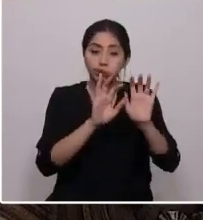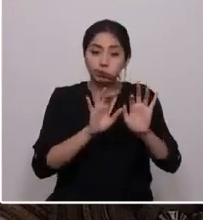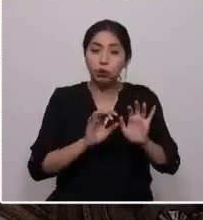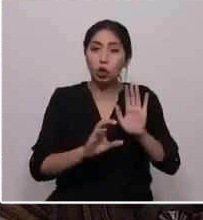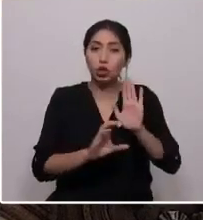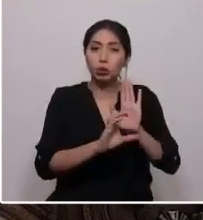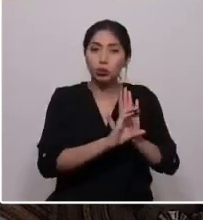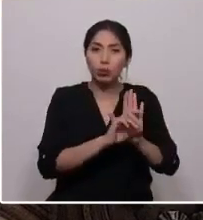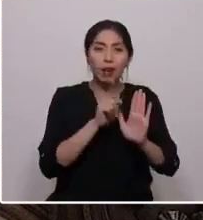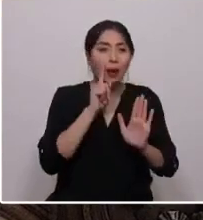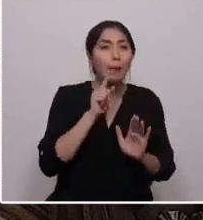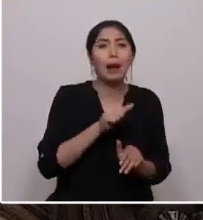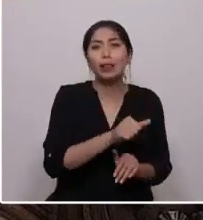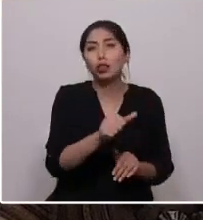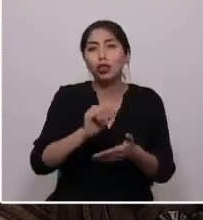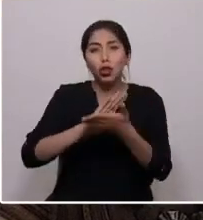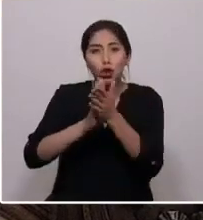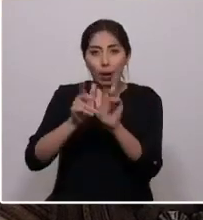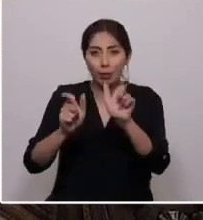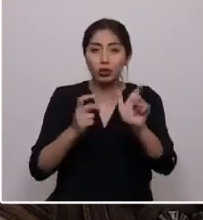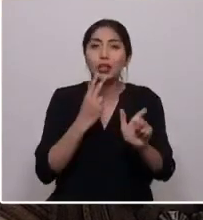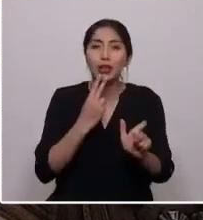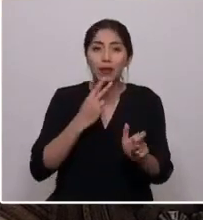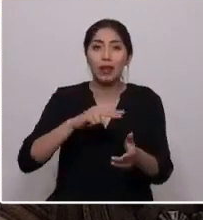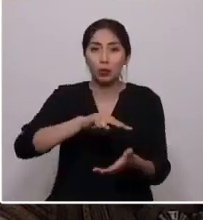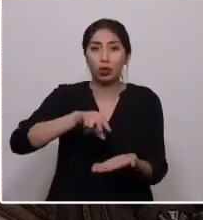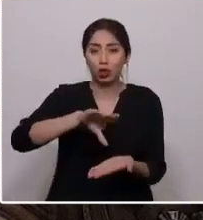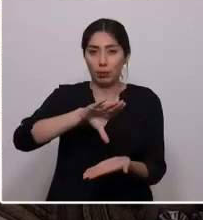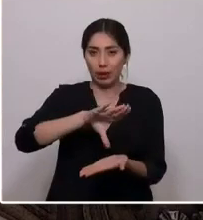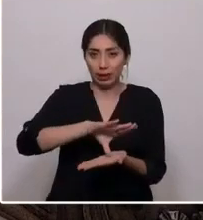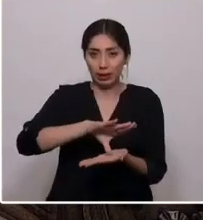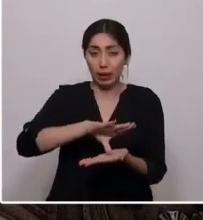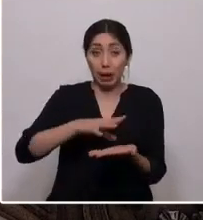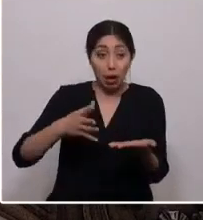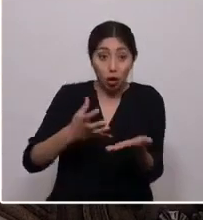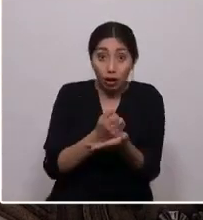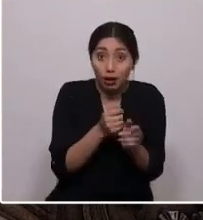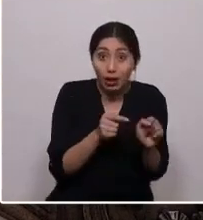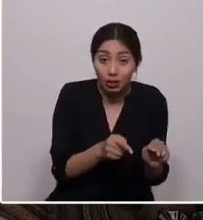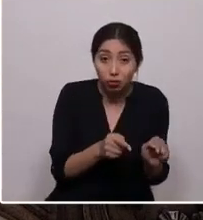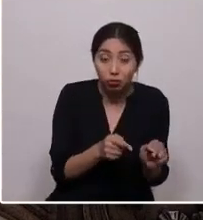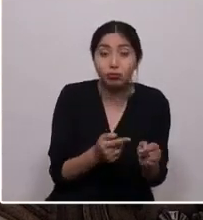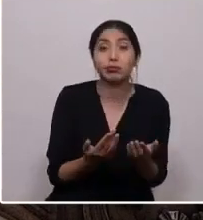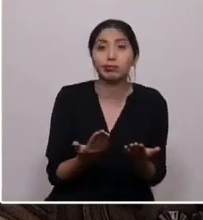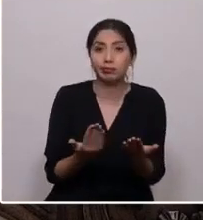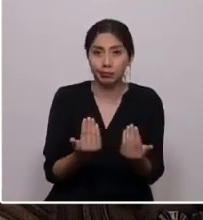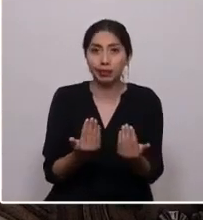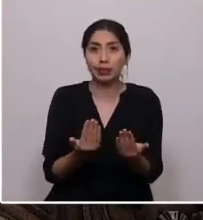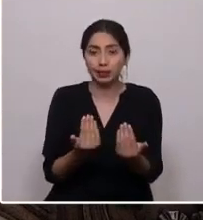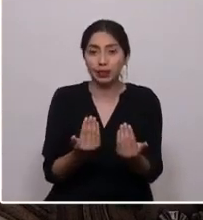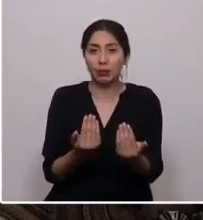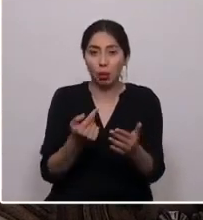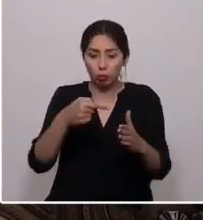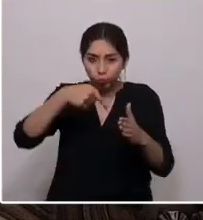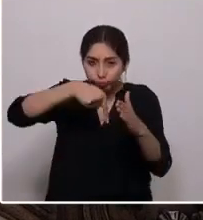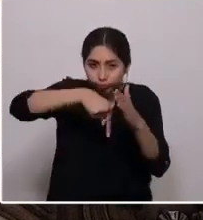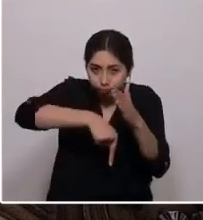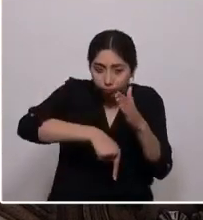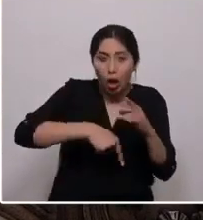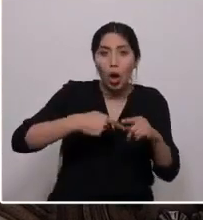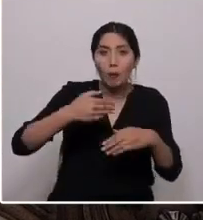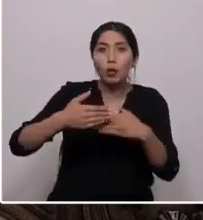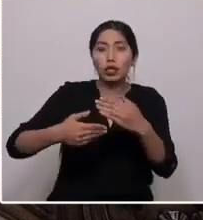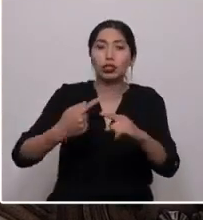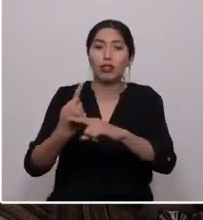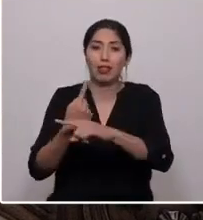cada uno de los habitantes de nuestro país. Y para lograr lo anterior, se necesitará profundizar un proceso de diálogo, debate